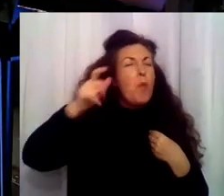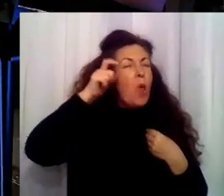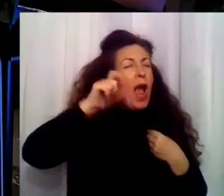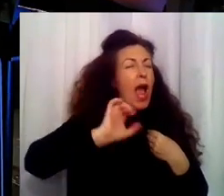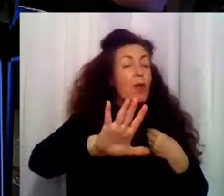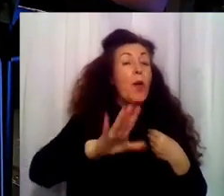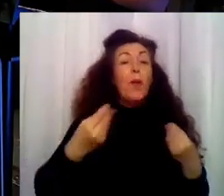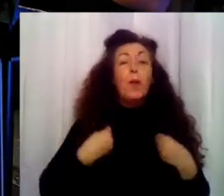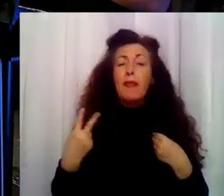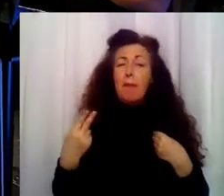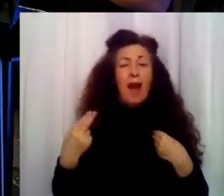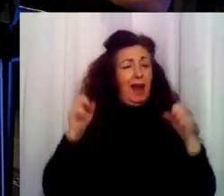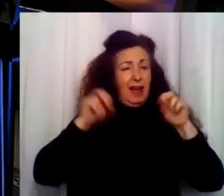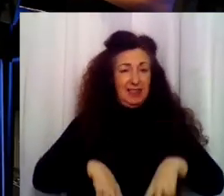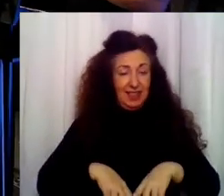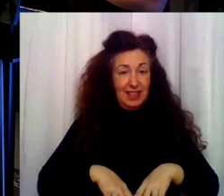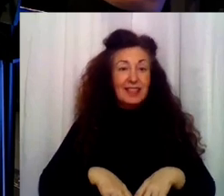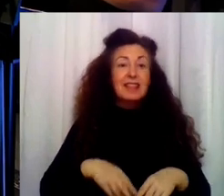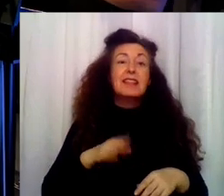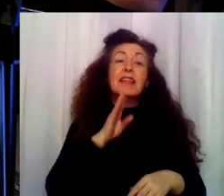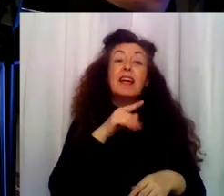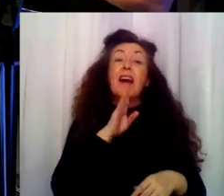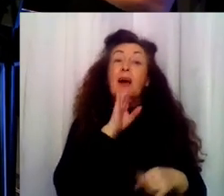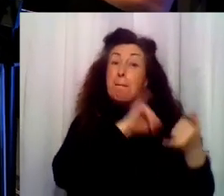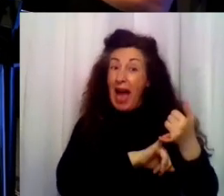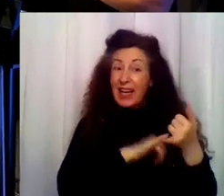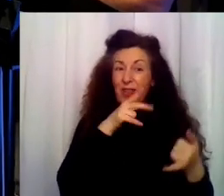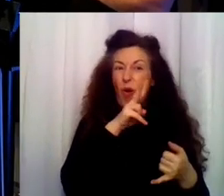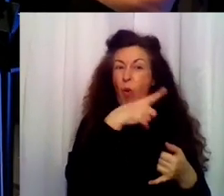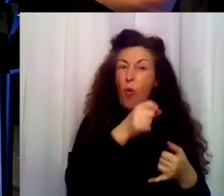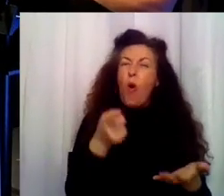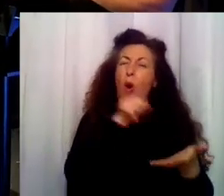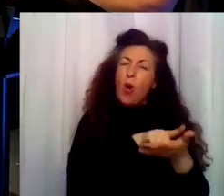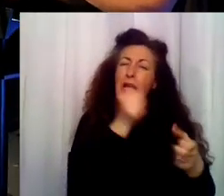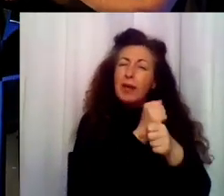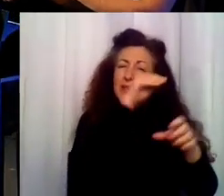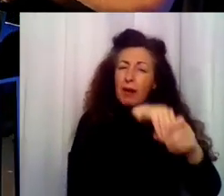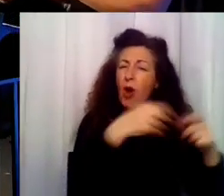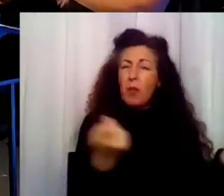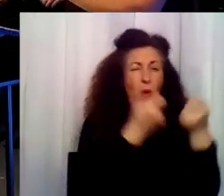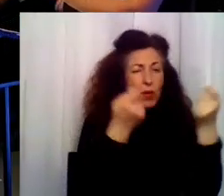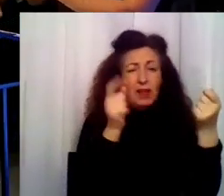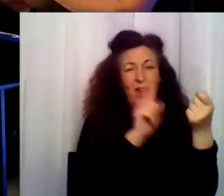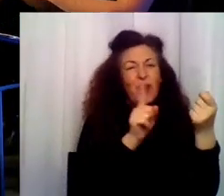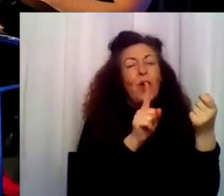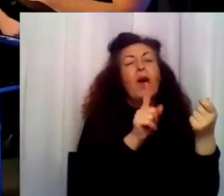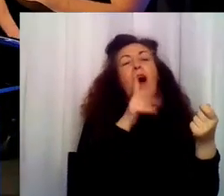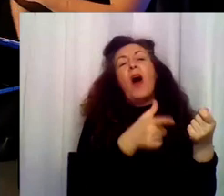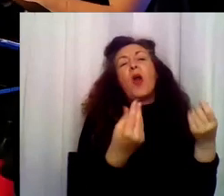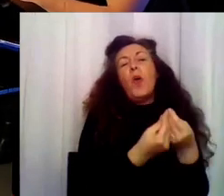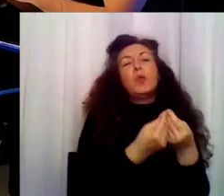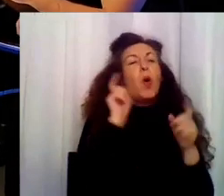Hugo Medina no fue readmitido en la agencia de publicidad donde trabajaba. Rehizo su vida con una maestra de mindfulness